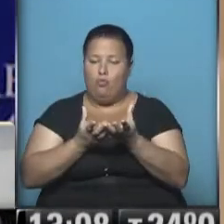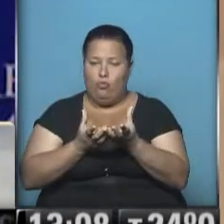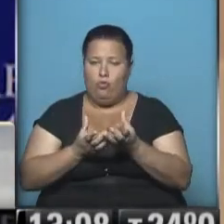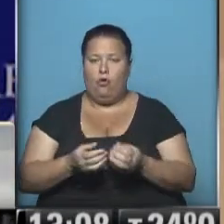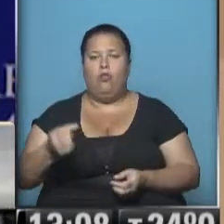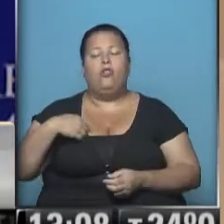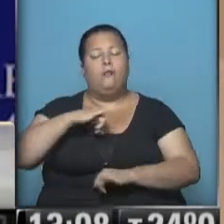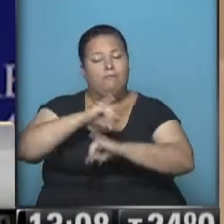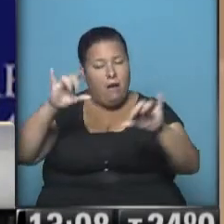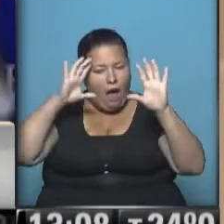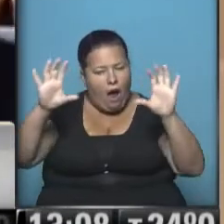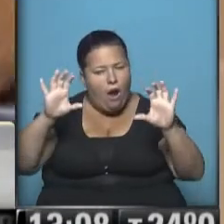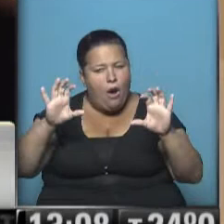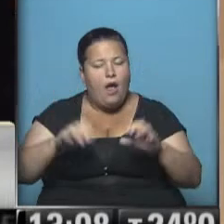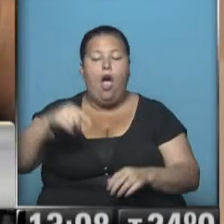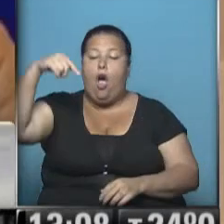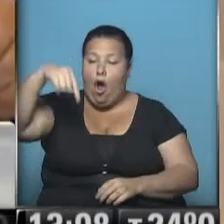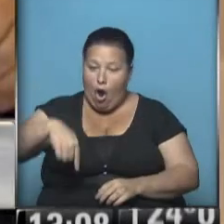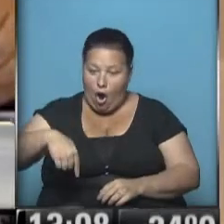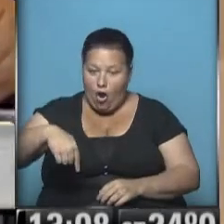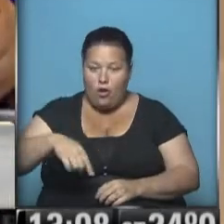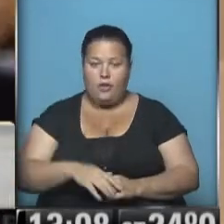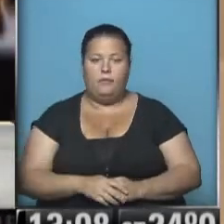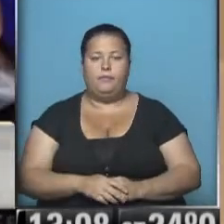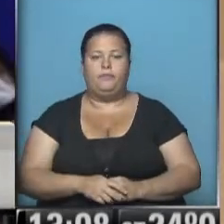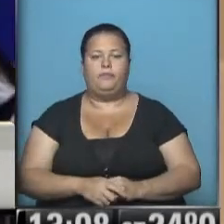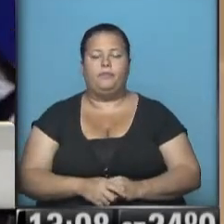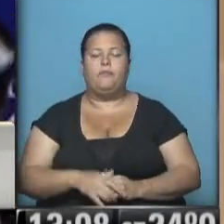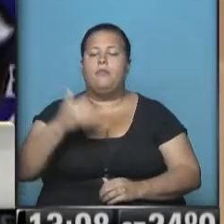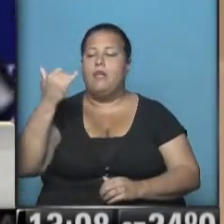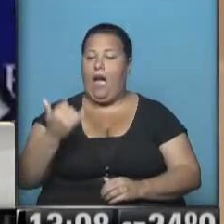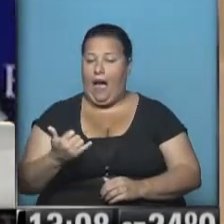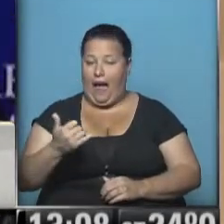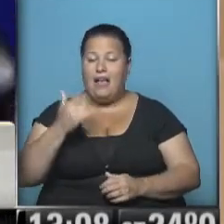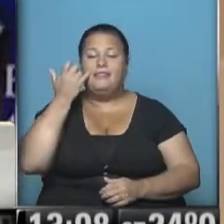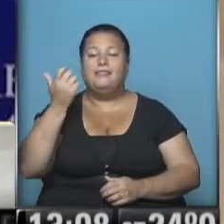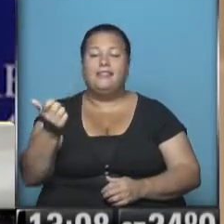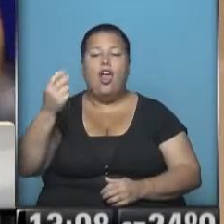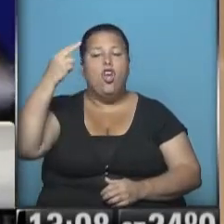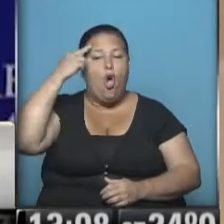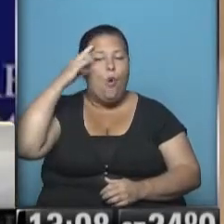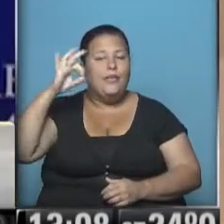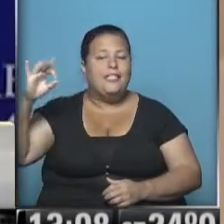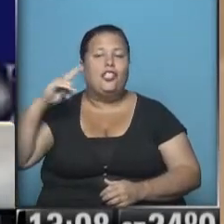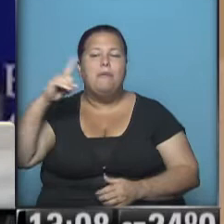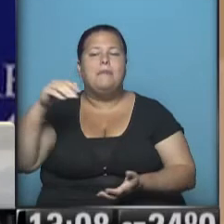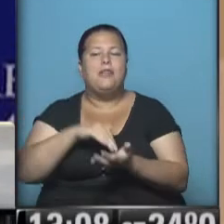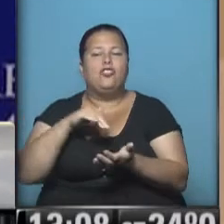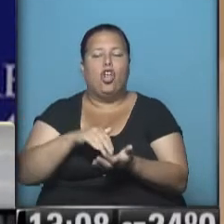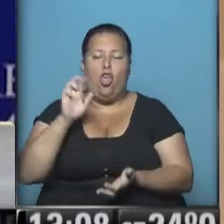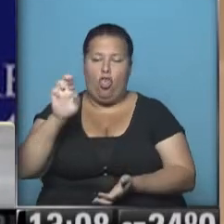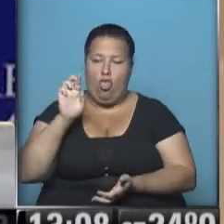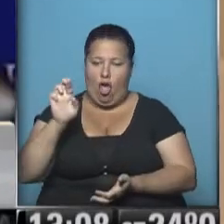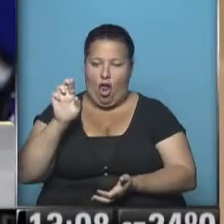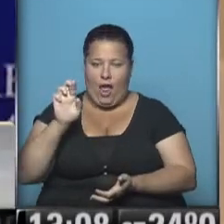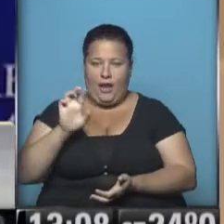Yo quiero recordarles que hoy en día hay emitidos 900.000 millones de dólares